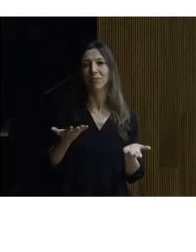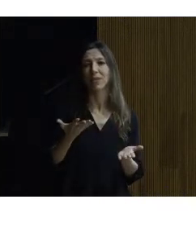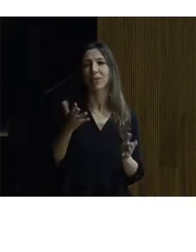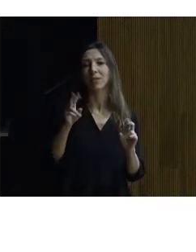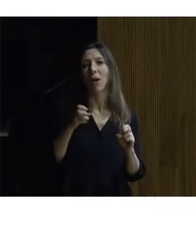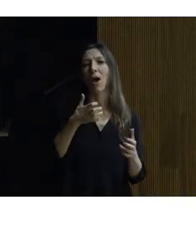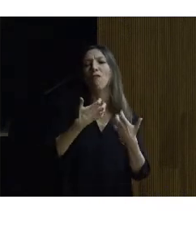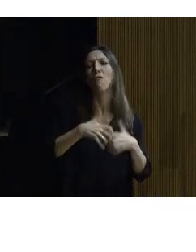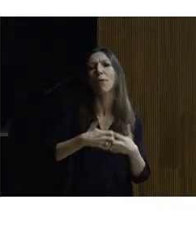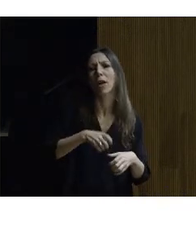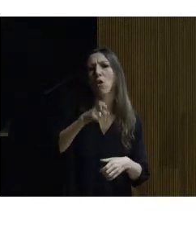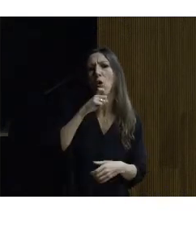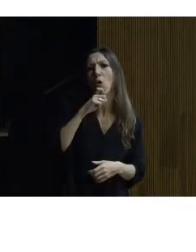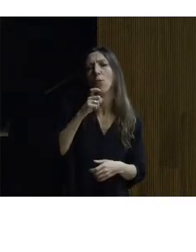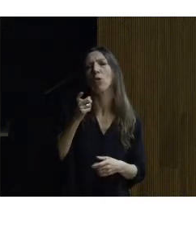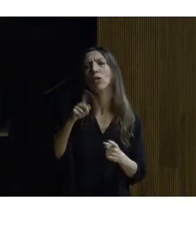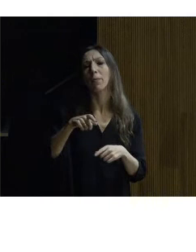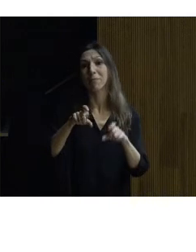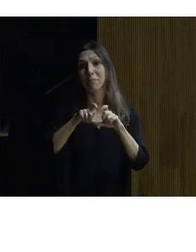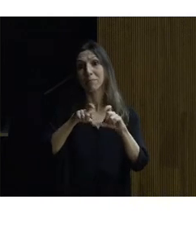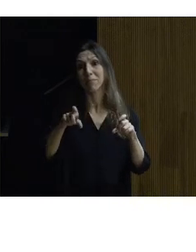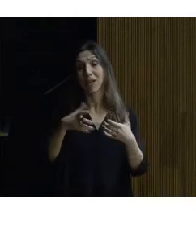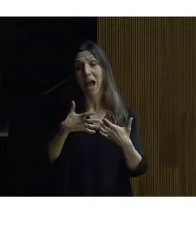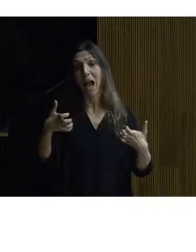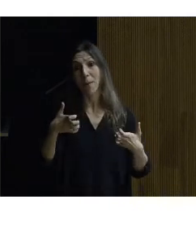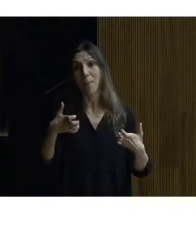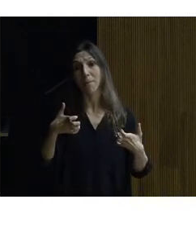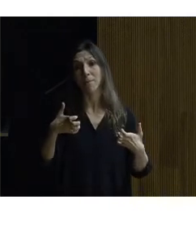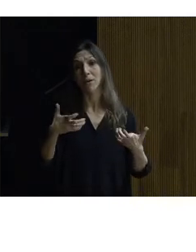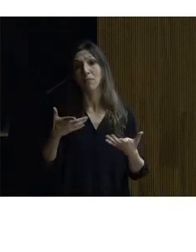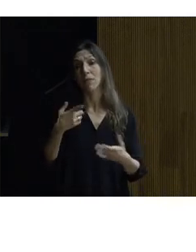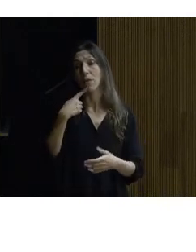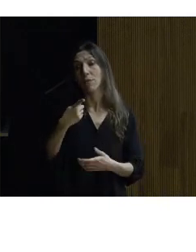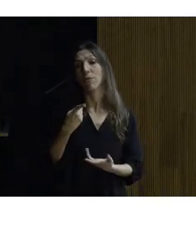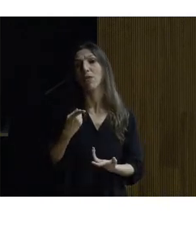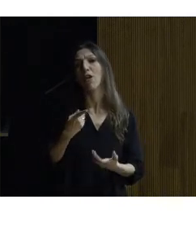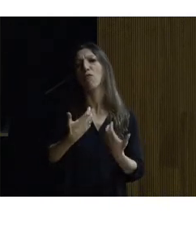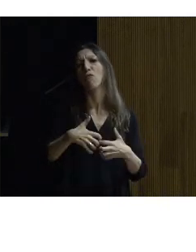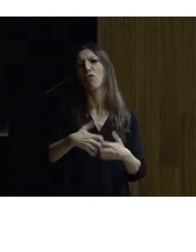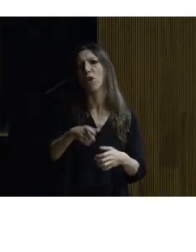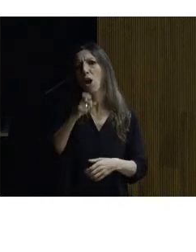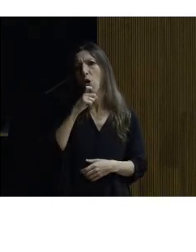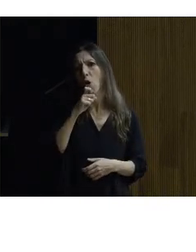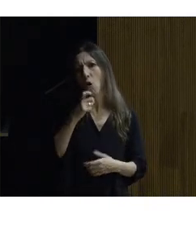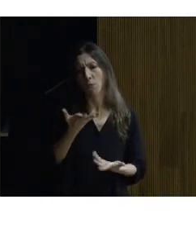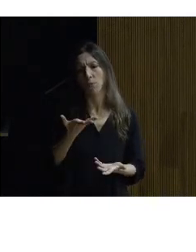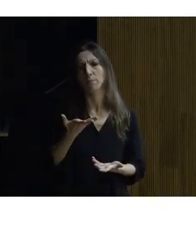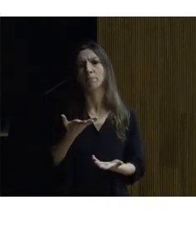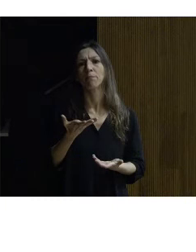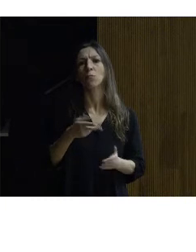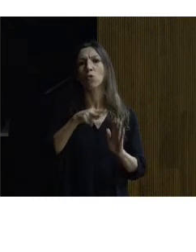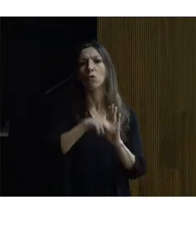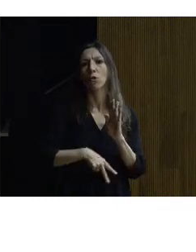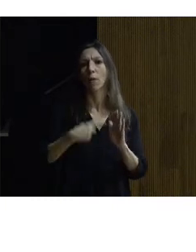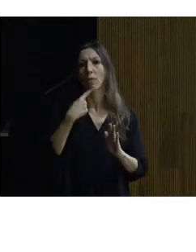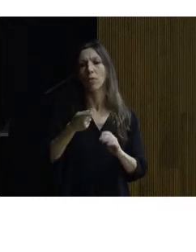sus apartados hace referencia a cómo tiene que funcionar un bucle magnético para que de esta manera coincida lo que nos indica esta norma es